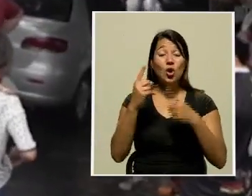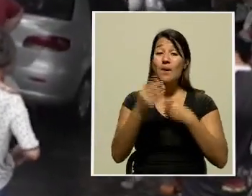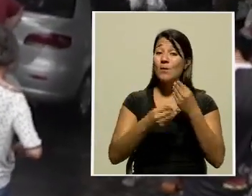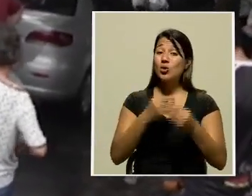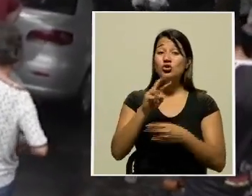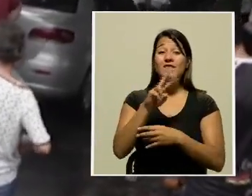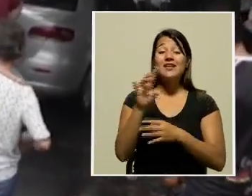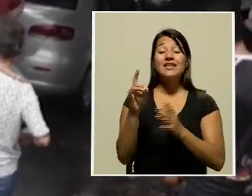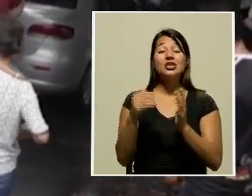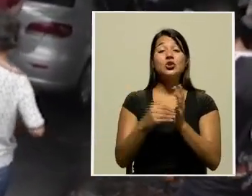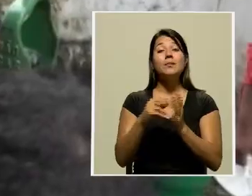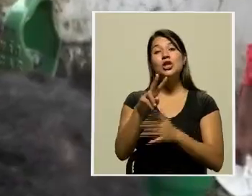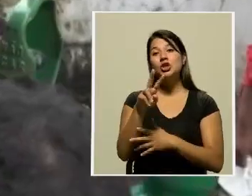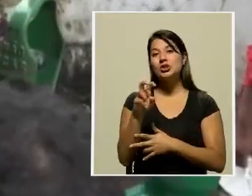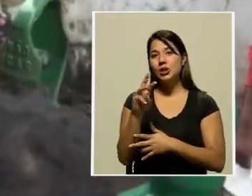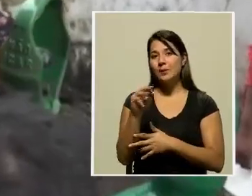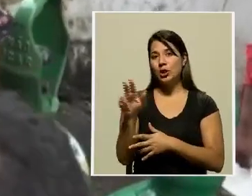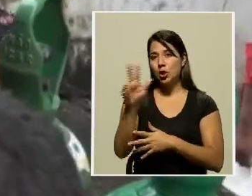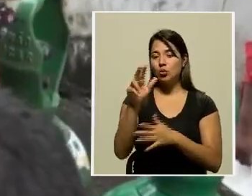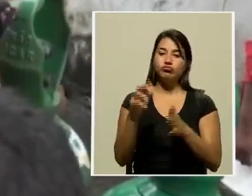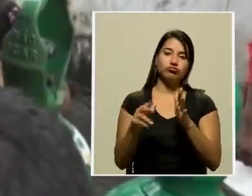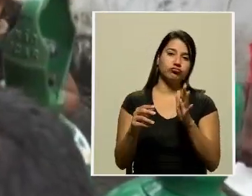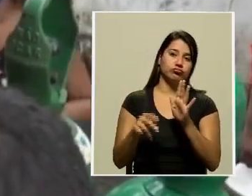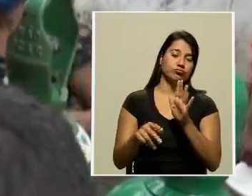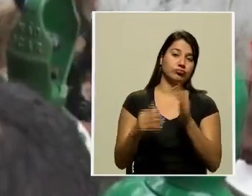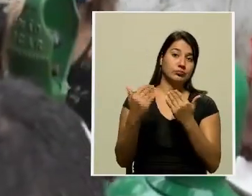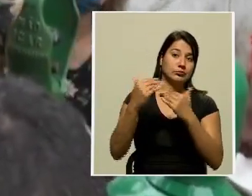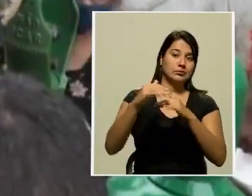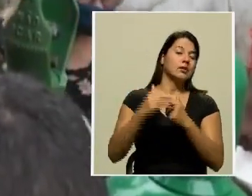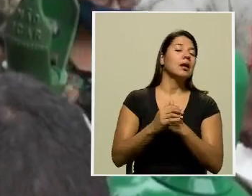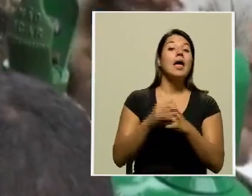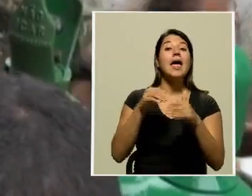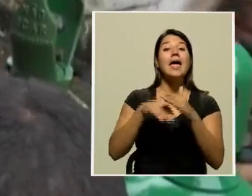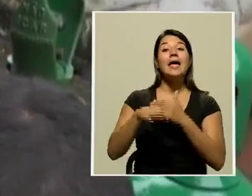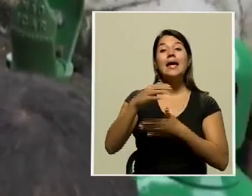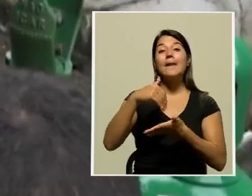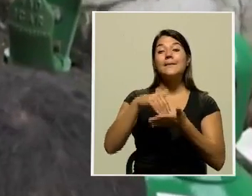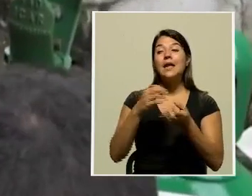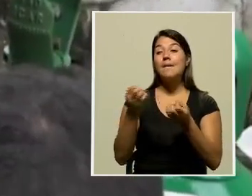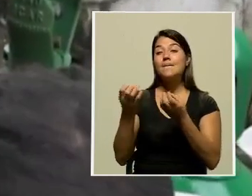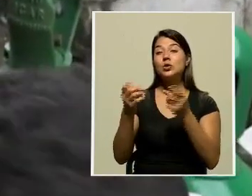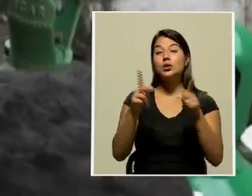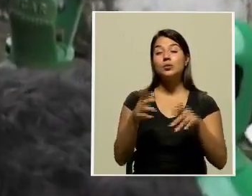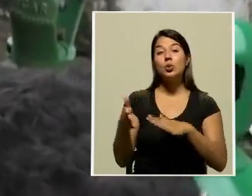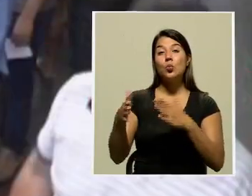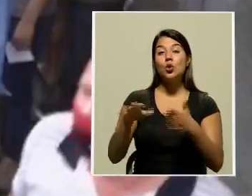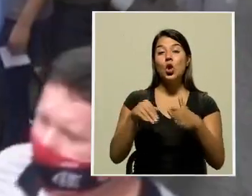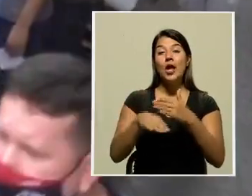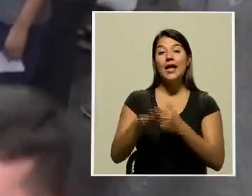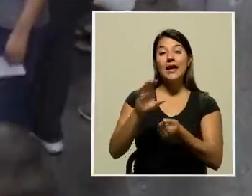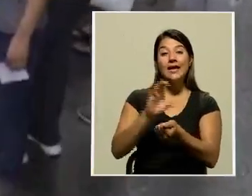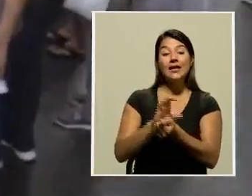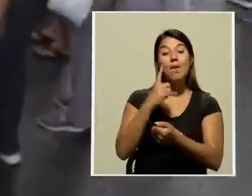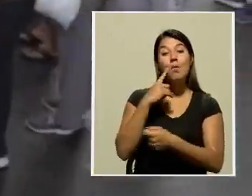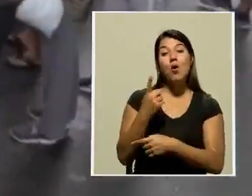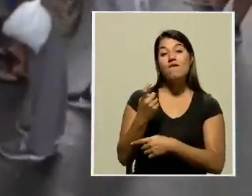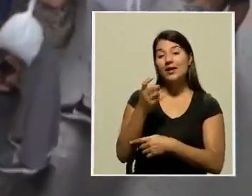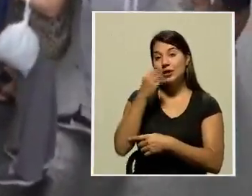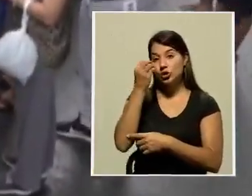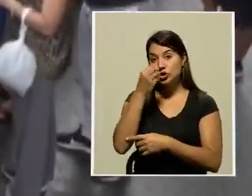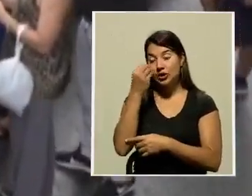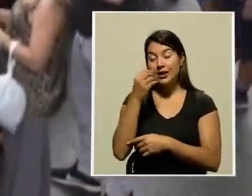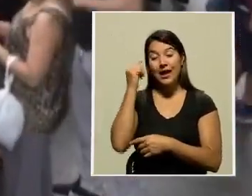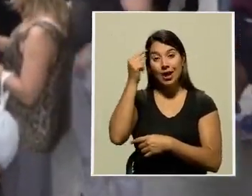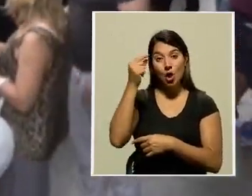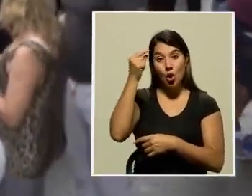mil 200 metros cúbicos. En la capital, Manaos, decenas de personas murieron en centros de salud por falta de oxígeno. El gobierno